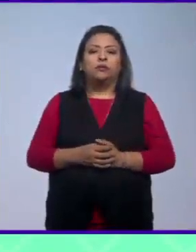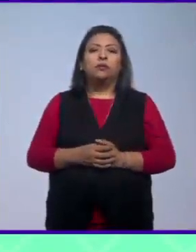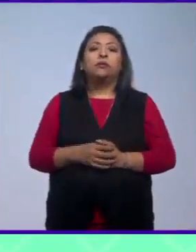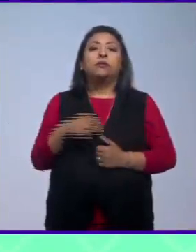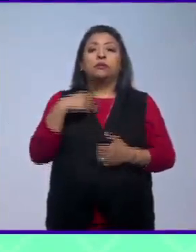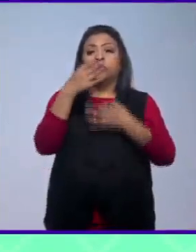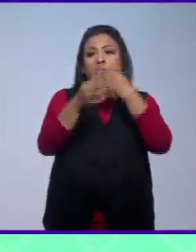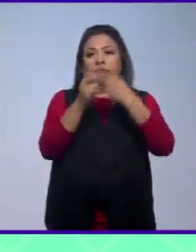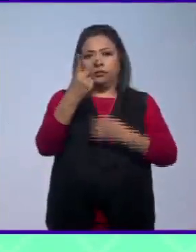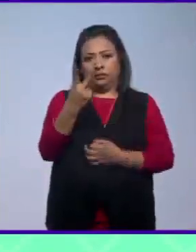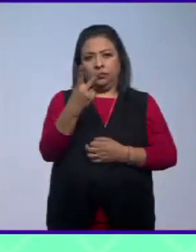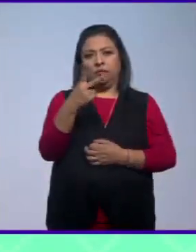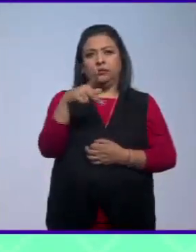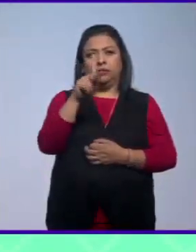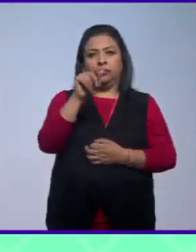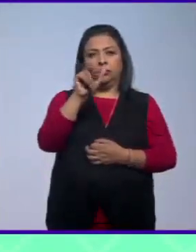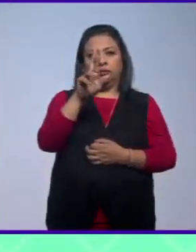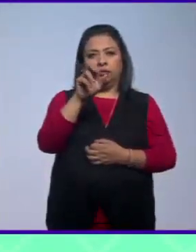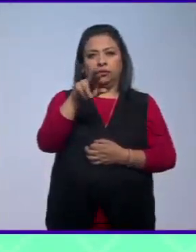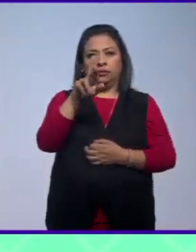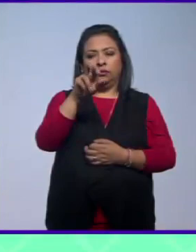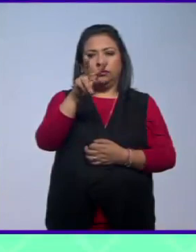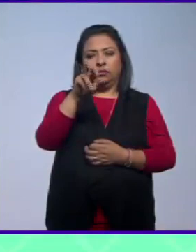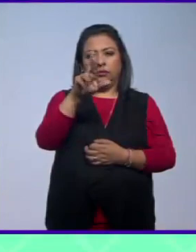Noticias 22 Karen Rivera.